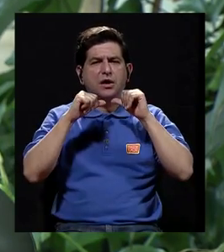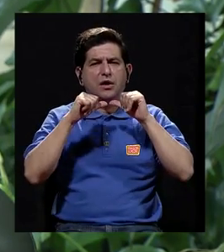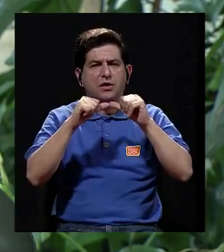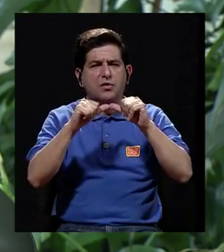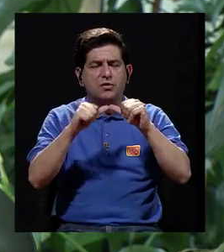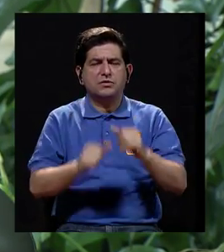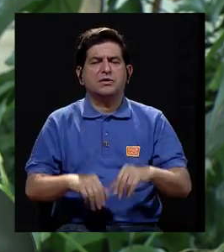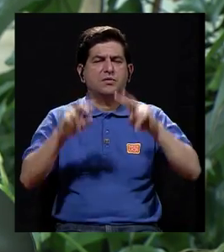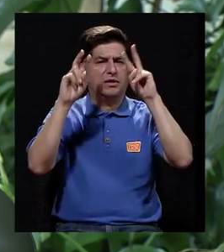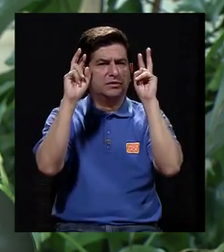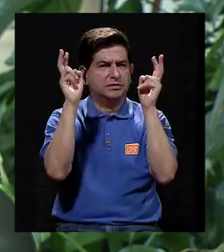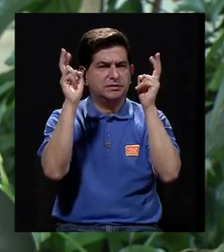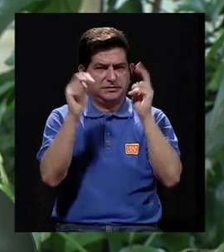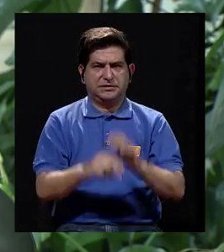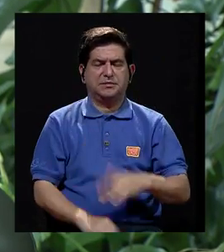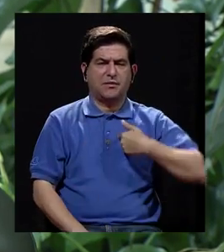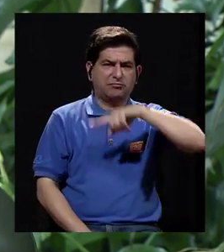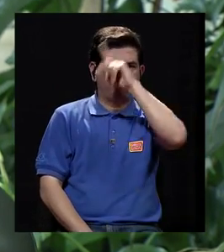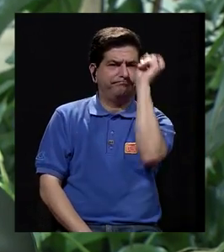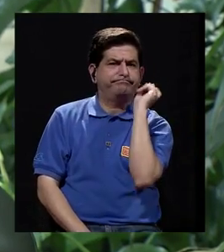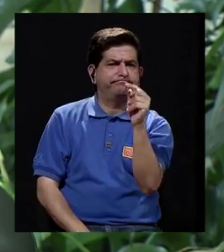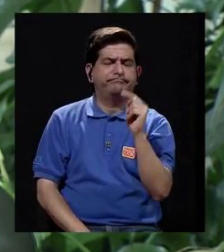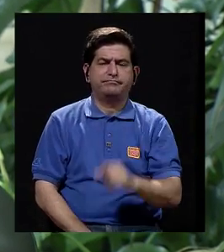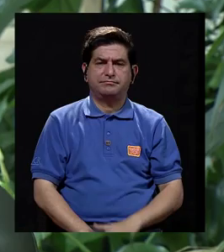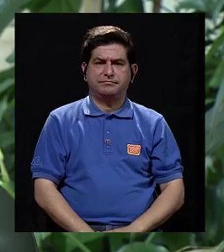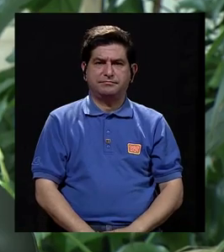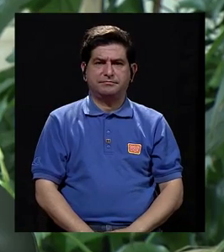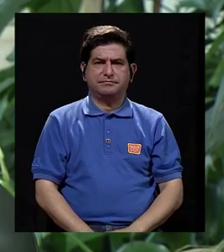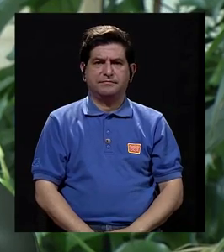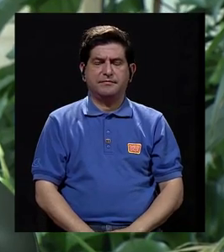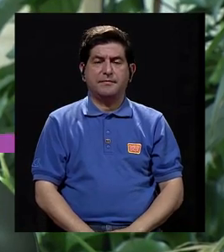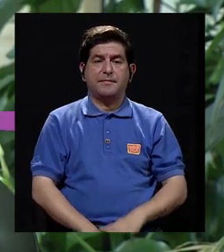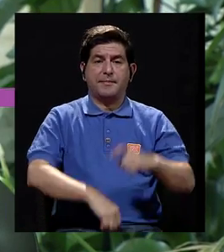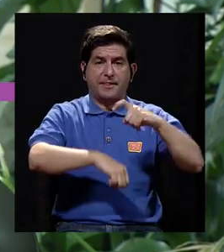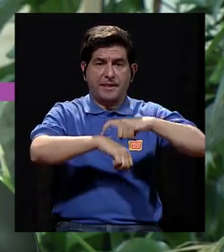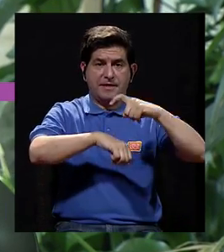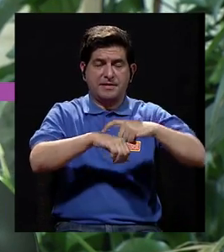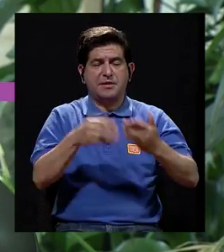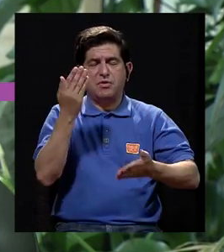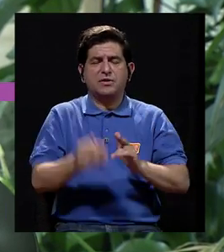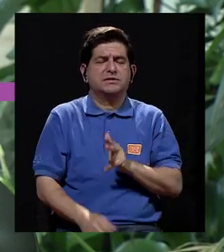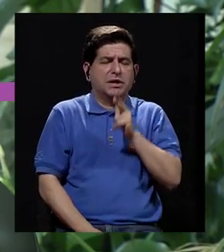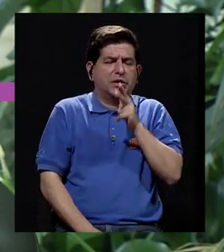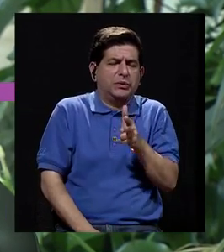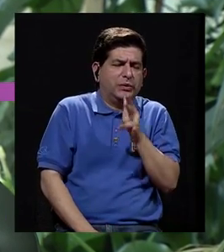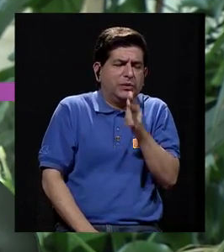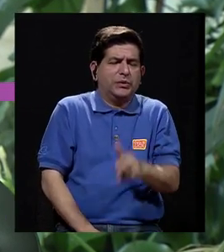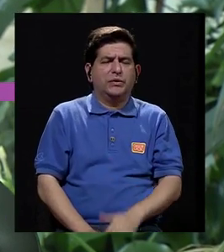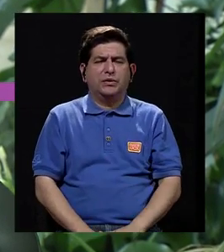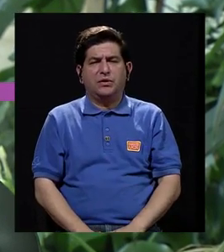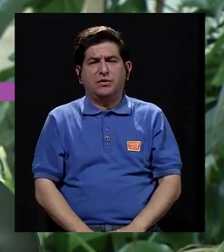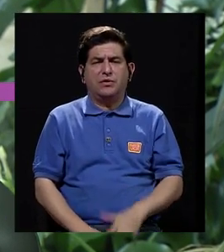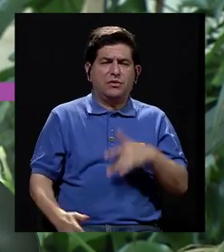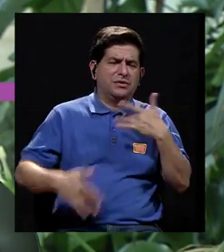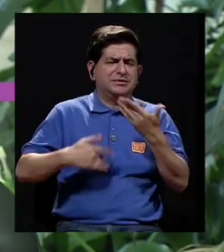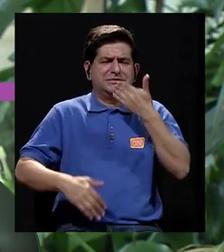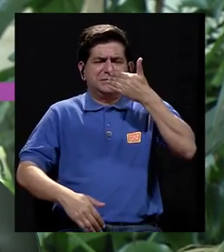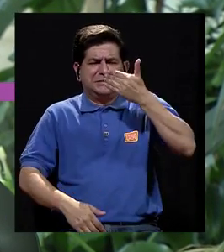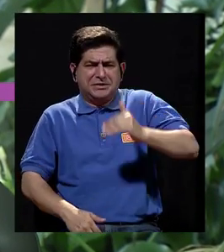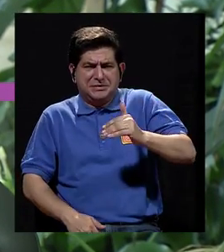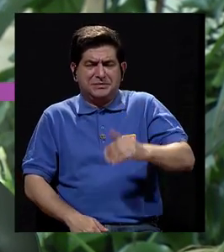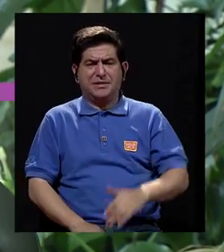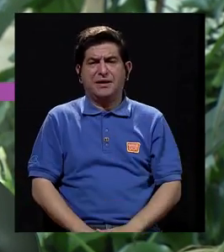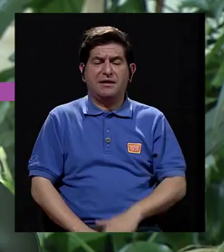para continuar con este tema, quisiera preguntarle por ese periodo de náuseas, de malestar,